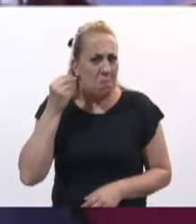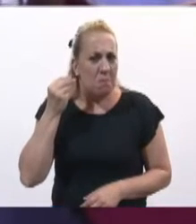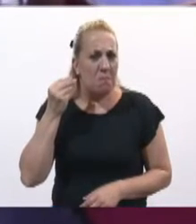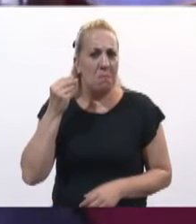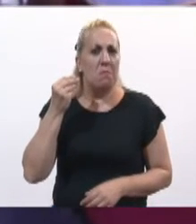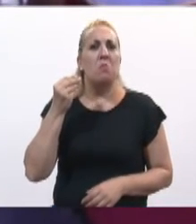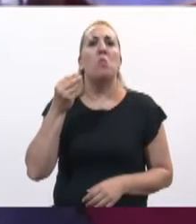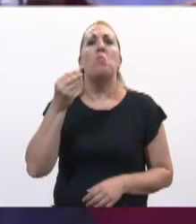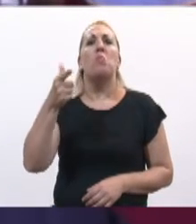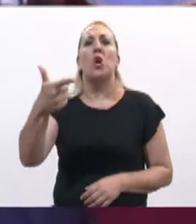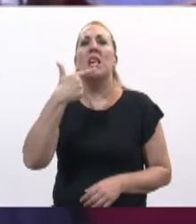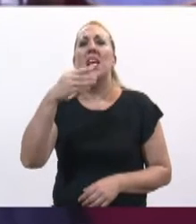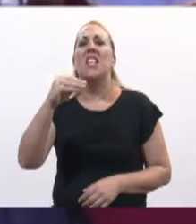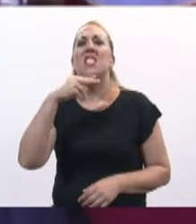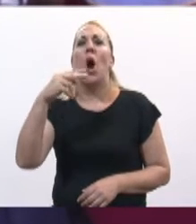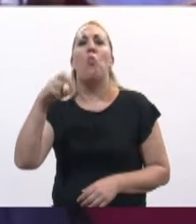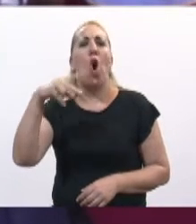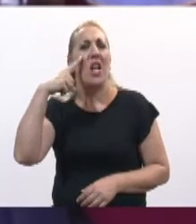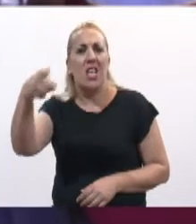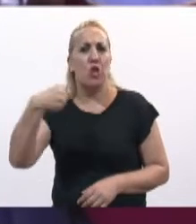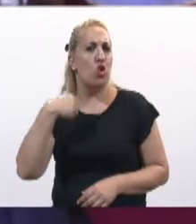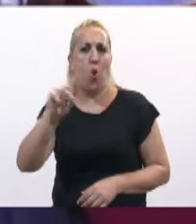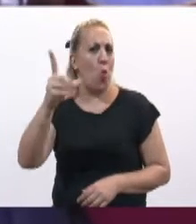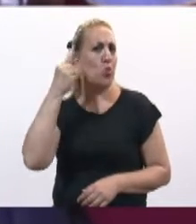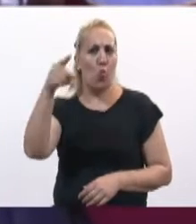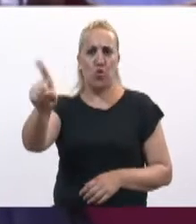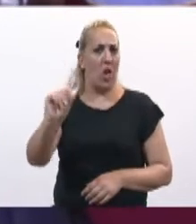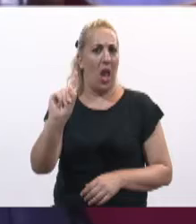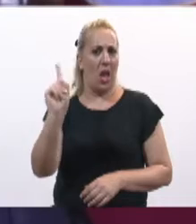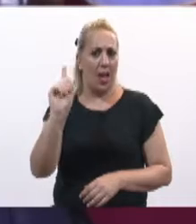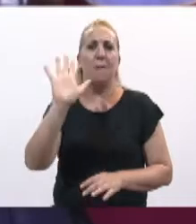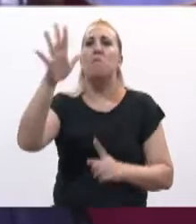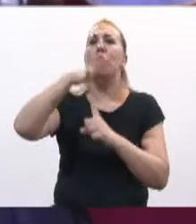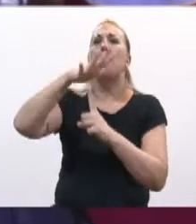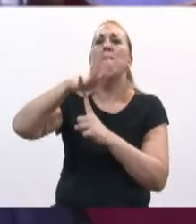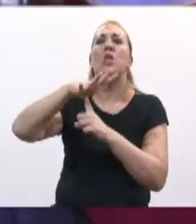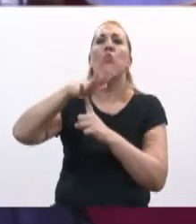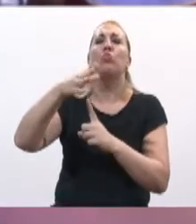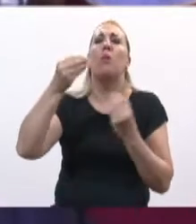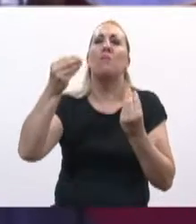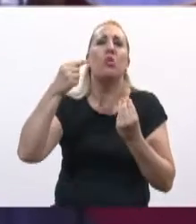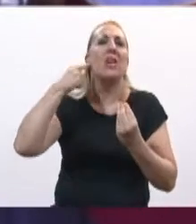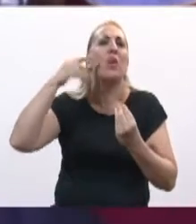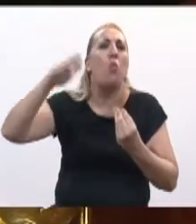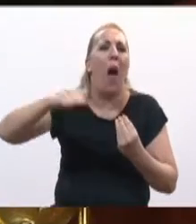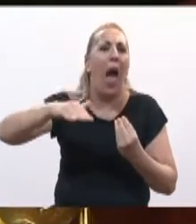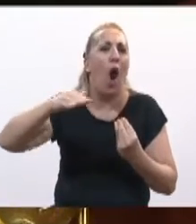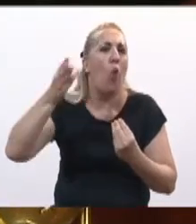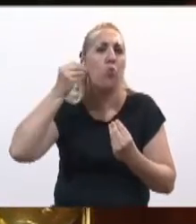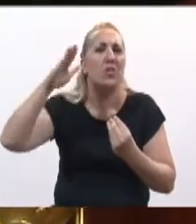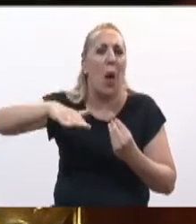Esquiabone no he logrado escucharlo. Un minuto, senador, porque se escucha muy bajo el volumen.